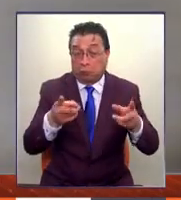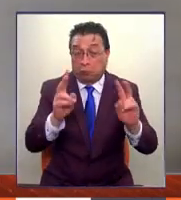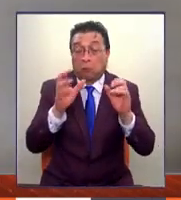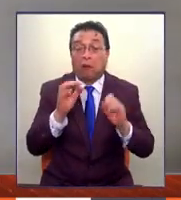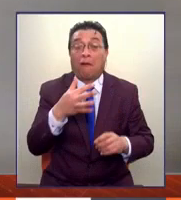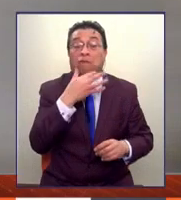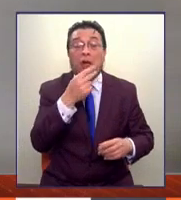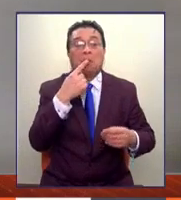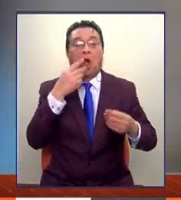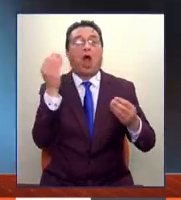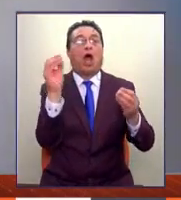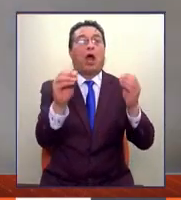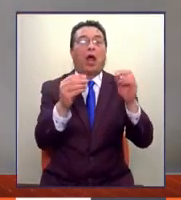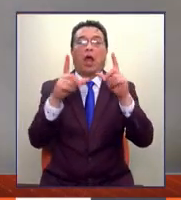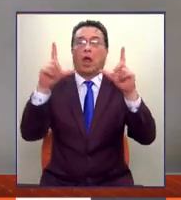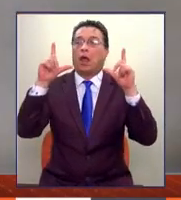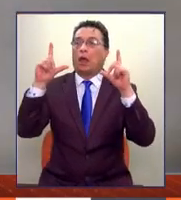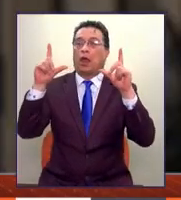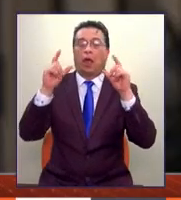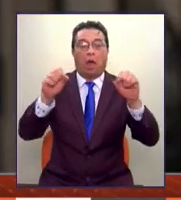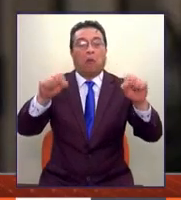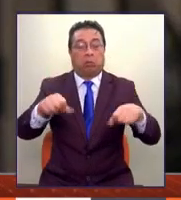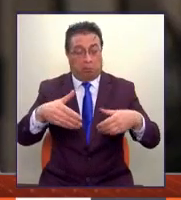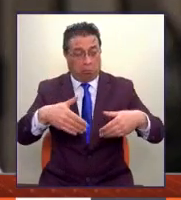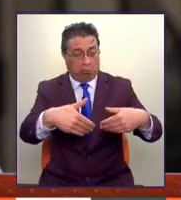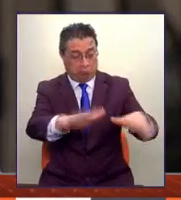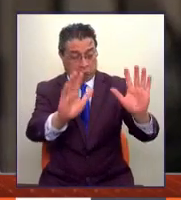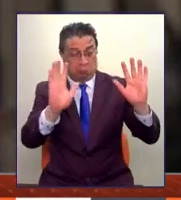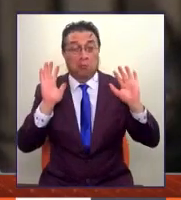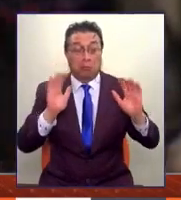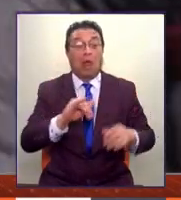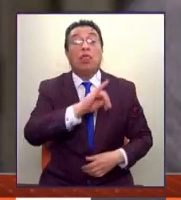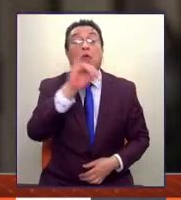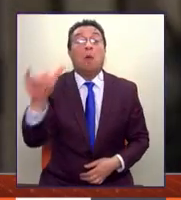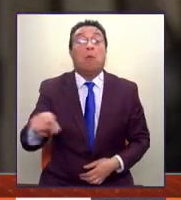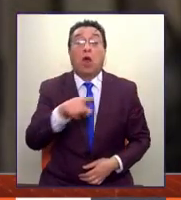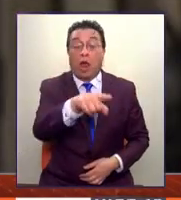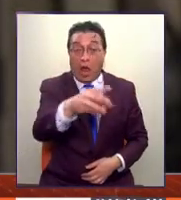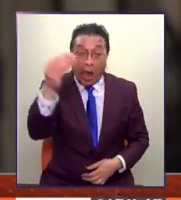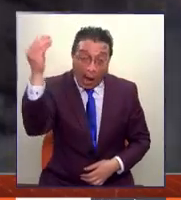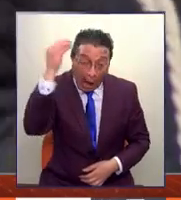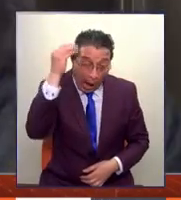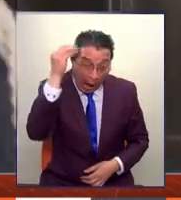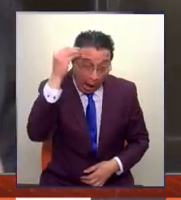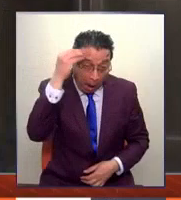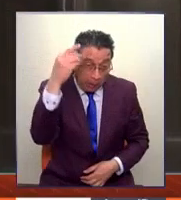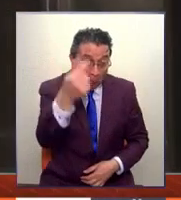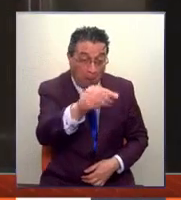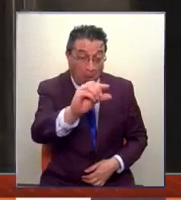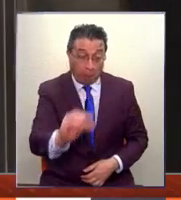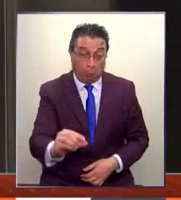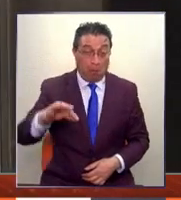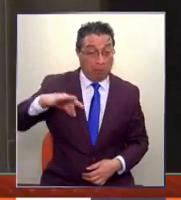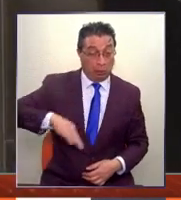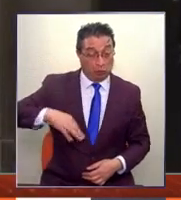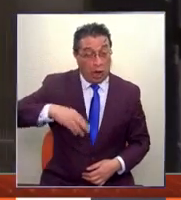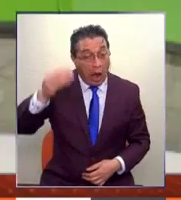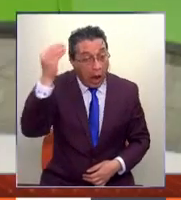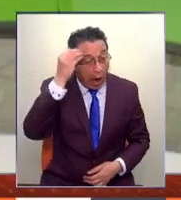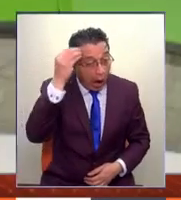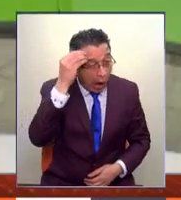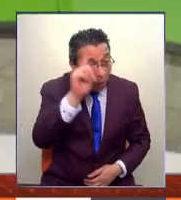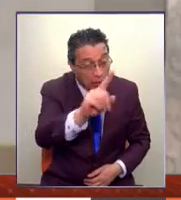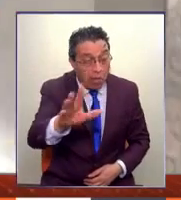al carro de aquello que se aprobó ayer, y dejarle la cuenta, dejar pagar los costos de lo que esto va a significar en materia de pensiones a quienes